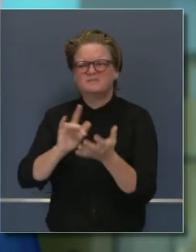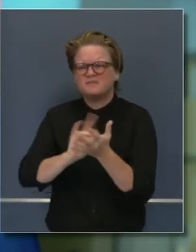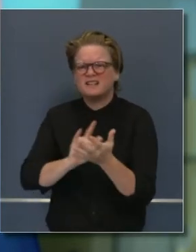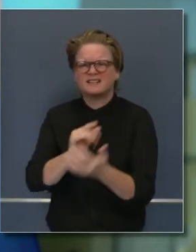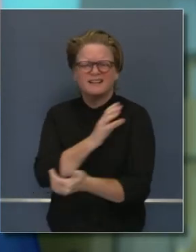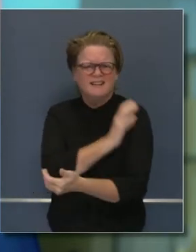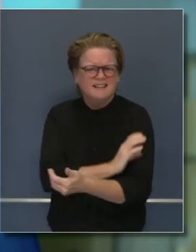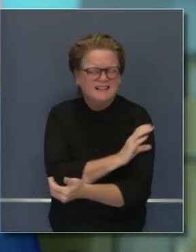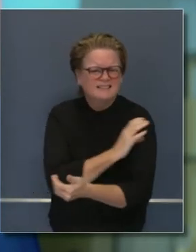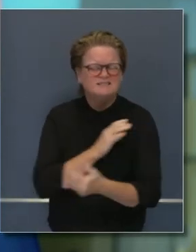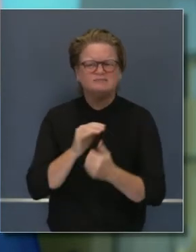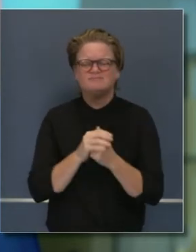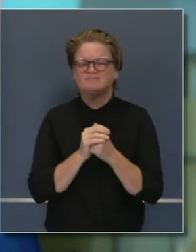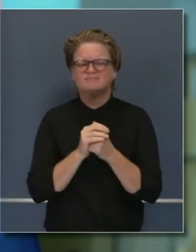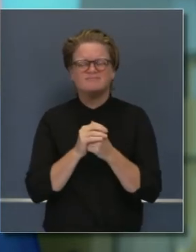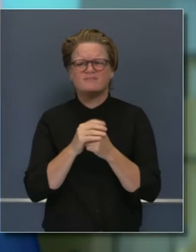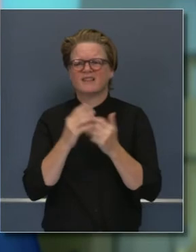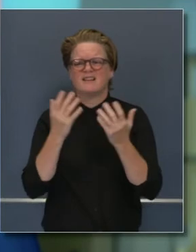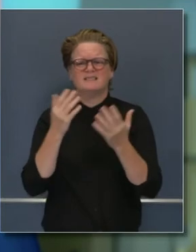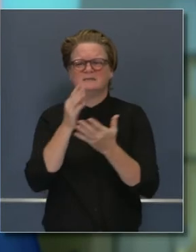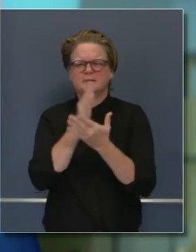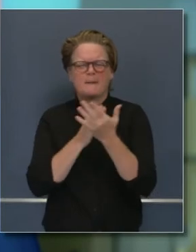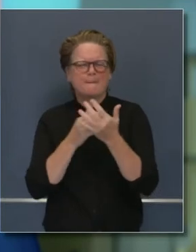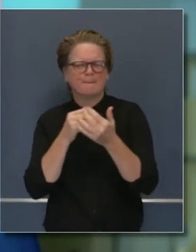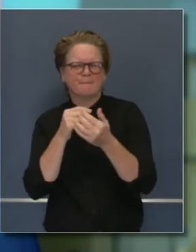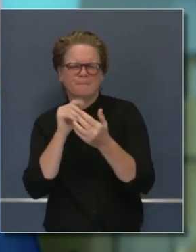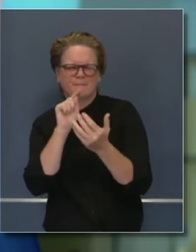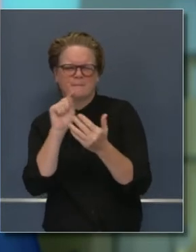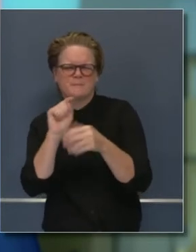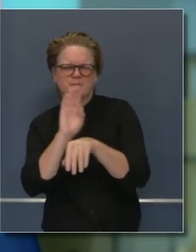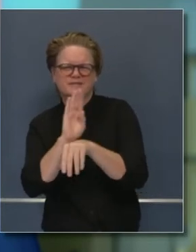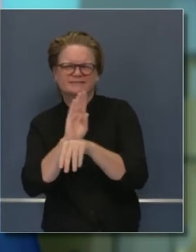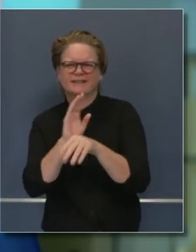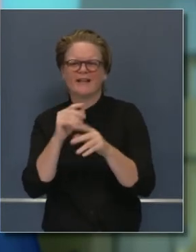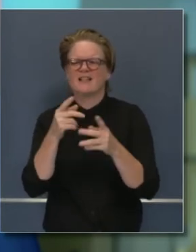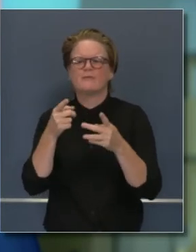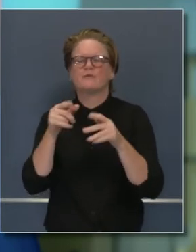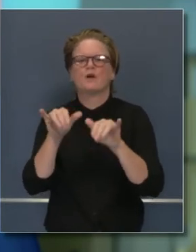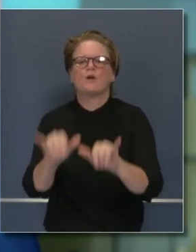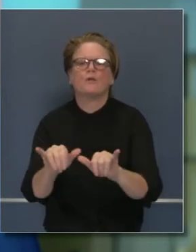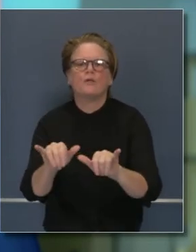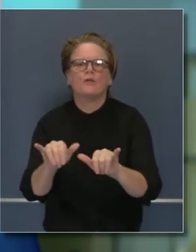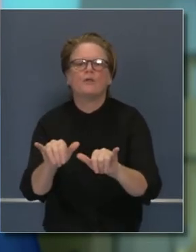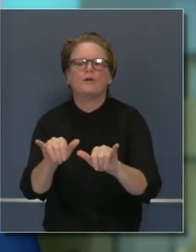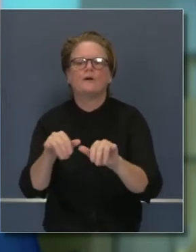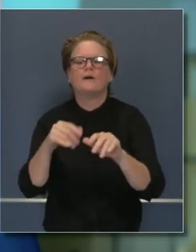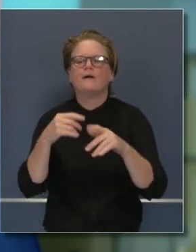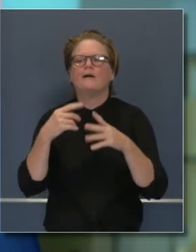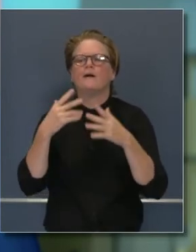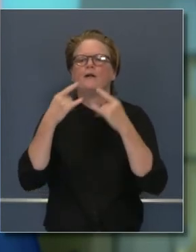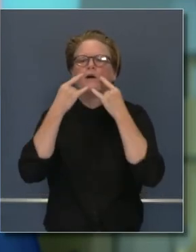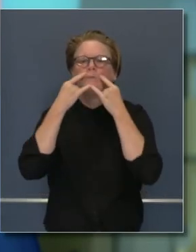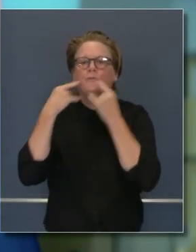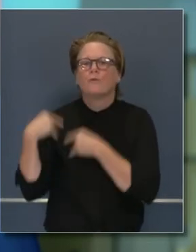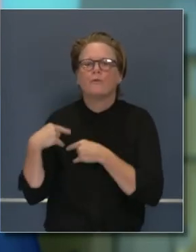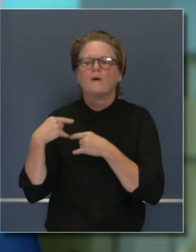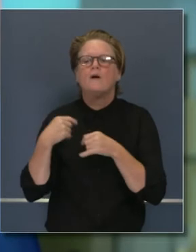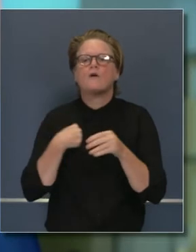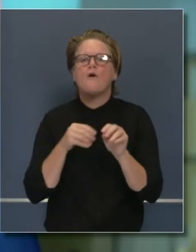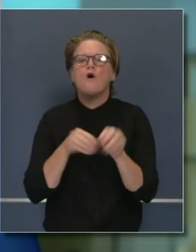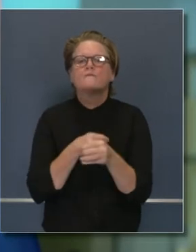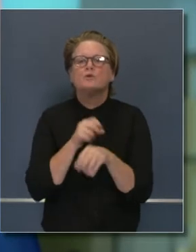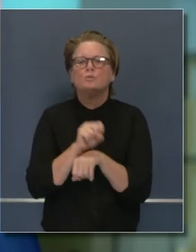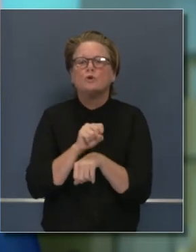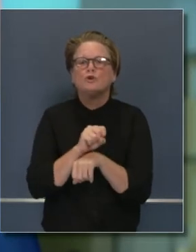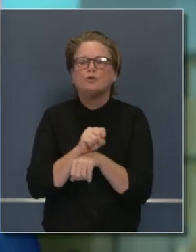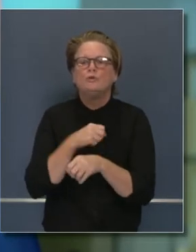que es sumamente importante. También en negocios donde la gente tiende a bajar la mascarilla, pasan más tiempo en esos lugares, en oficinas.